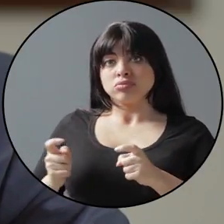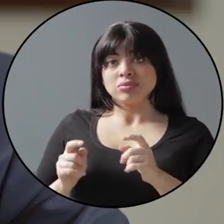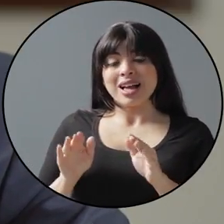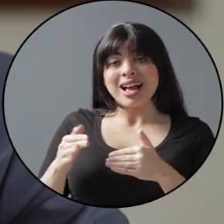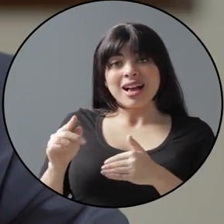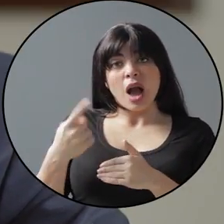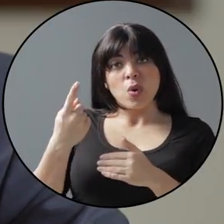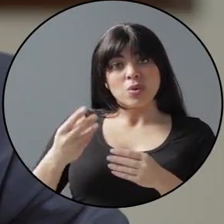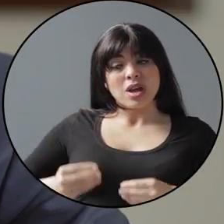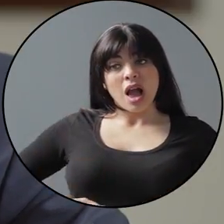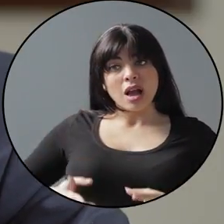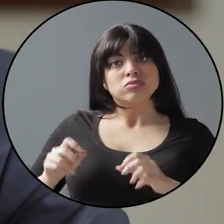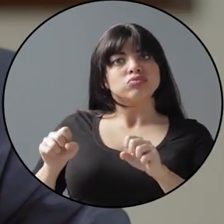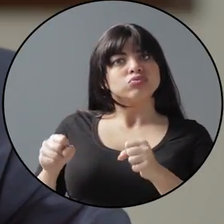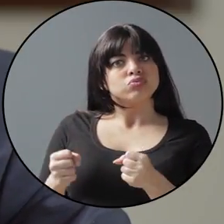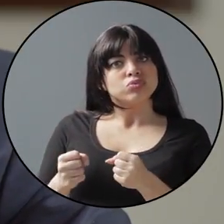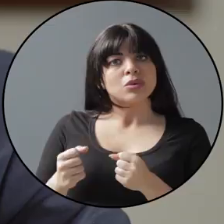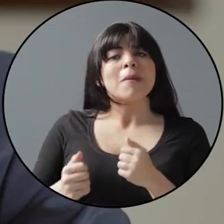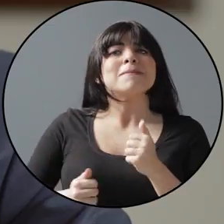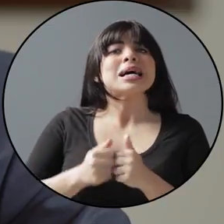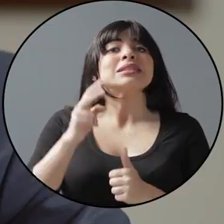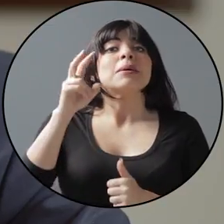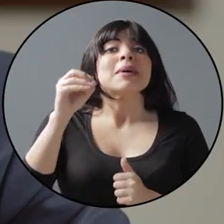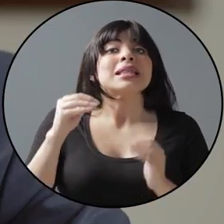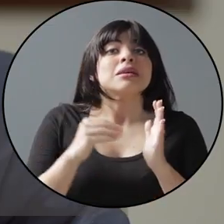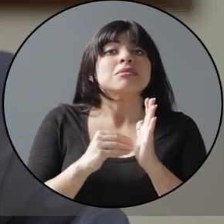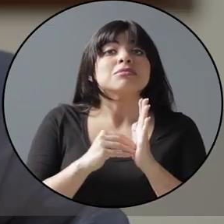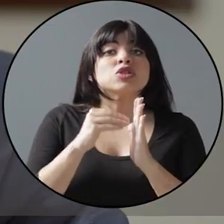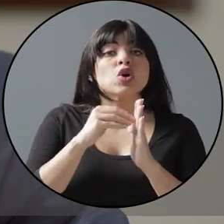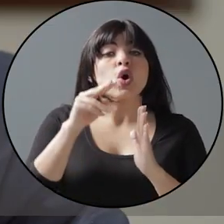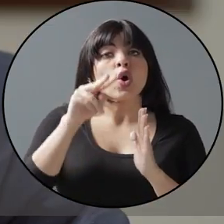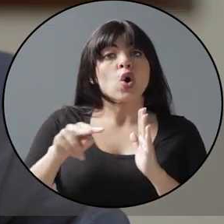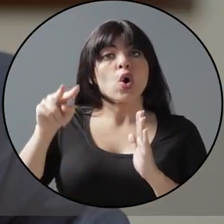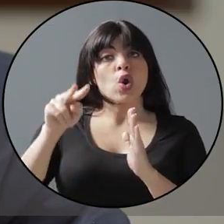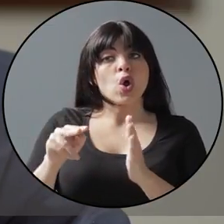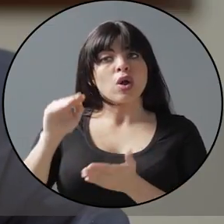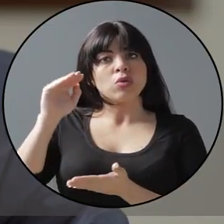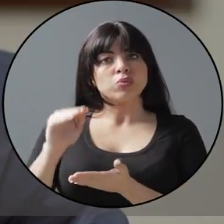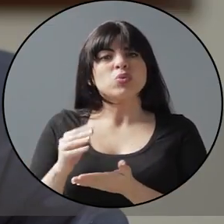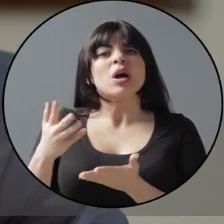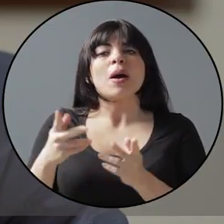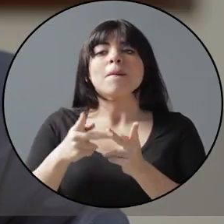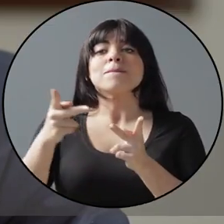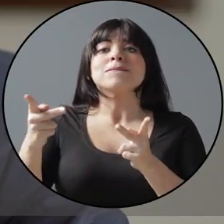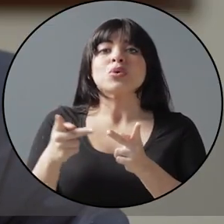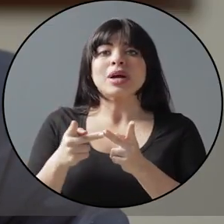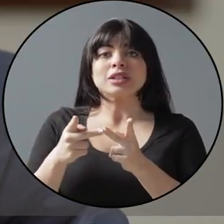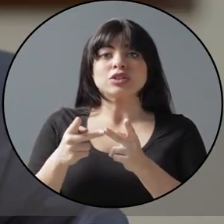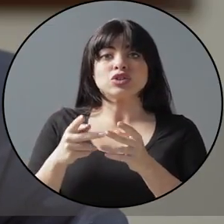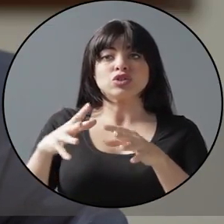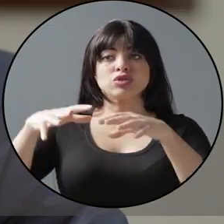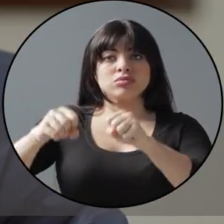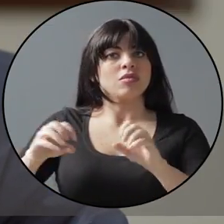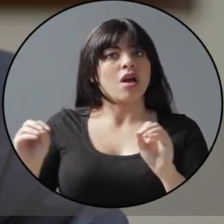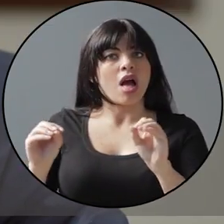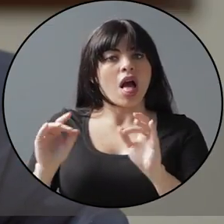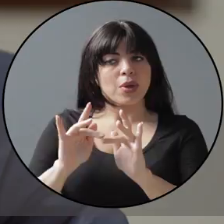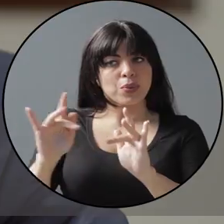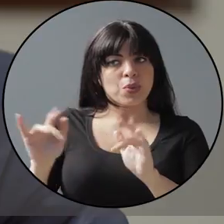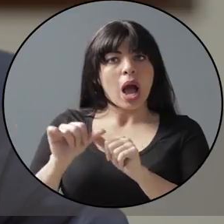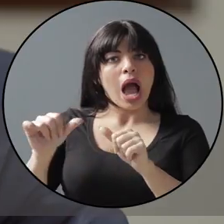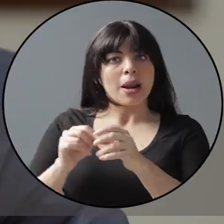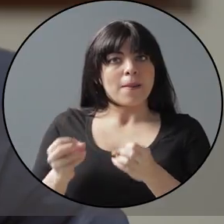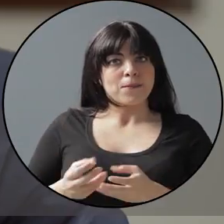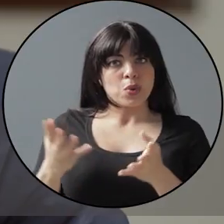control de caja única. Se redujo más de 20 mil millones de colones por plazas que no se llenaron en el sector